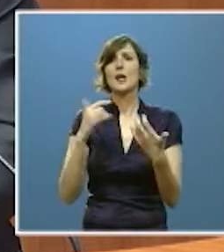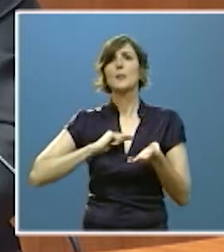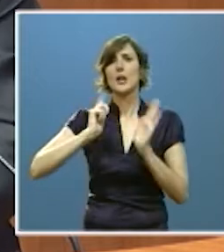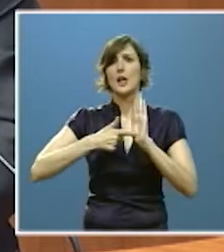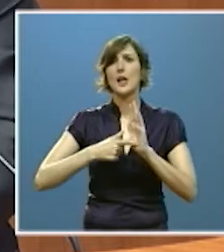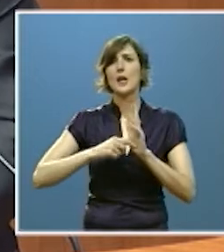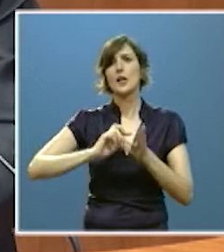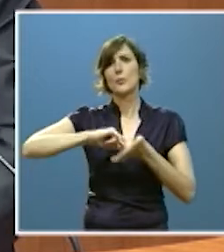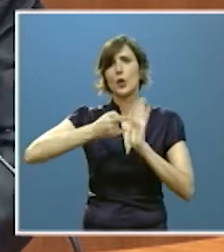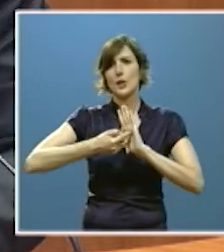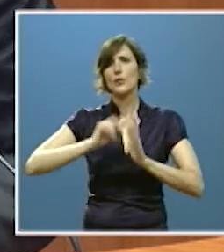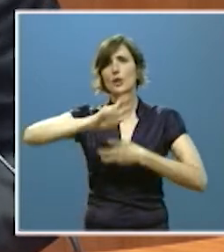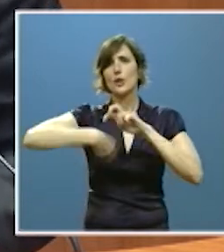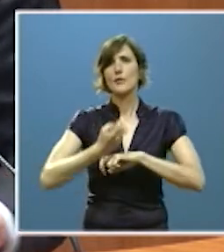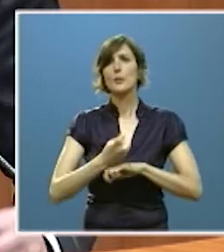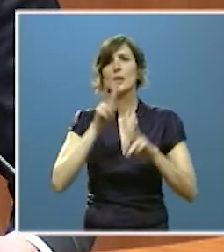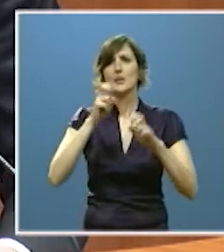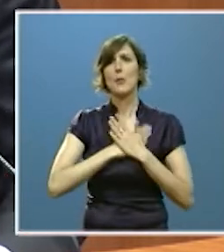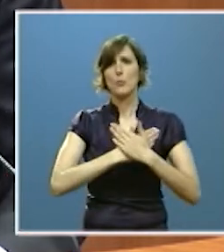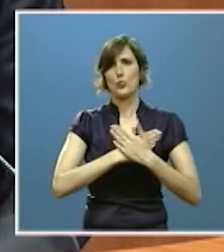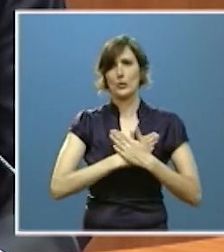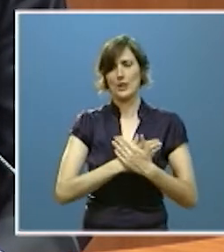reforma de la ley del voluntariado